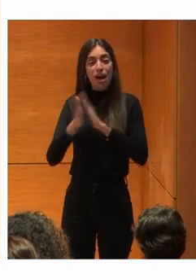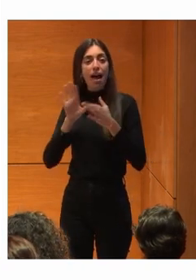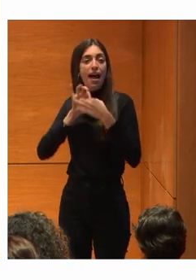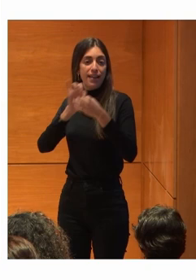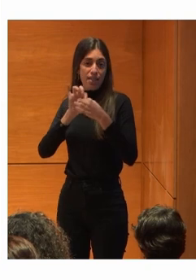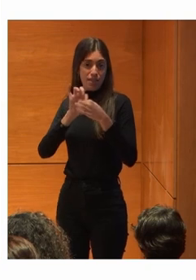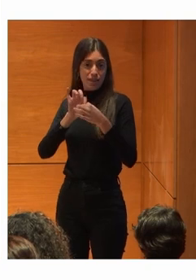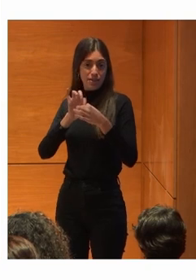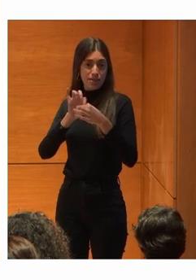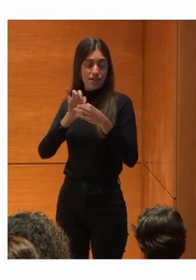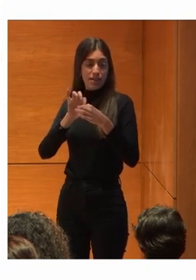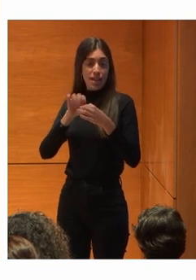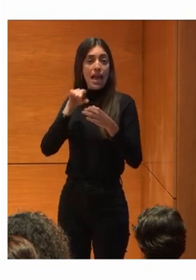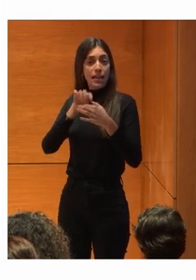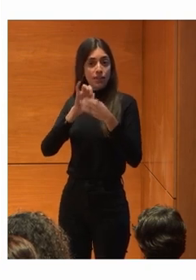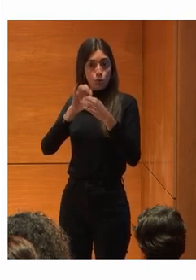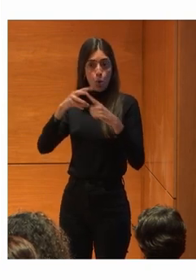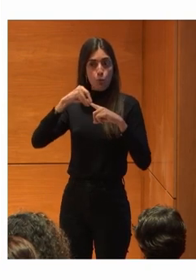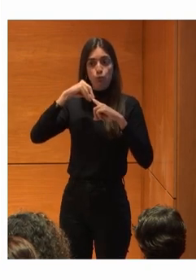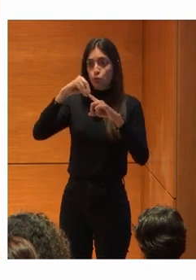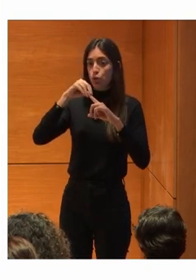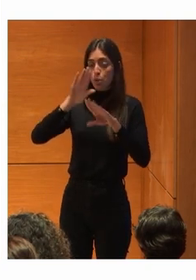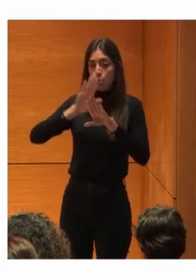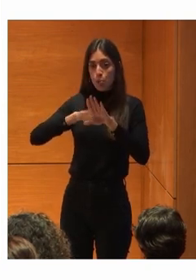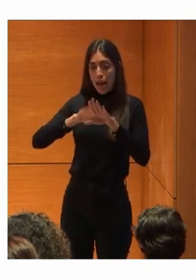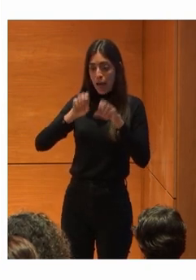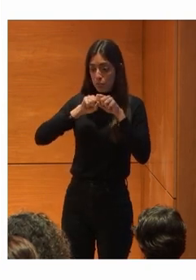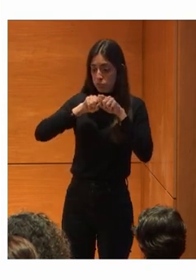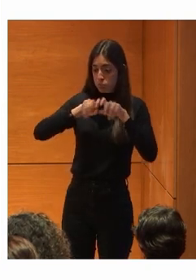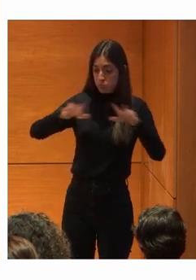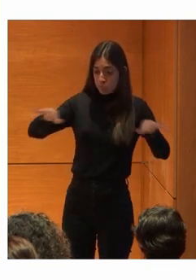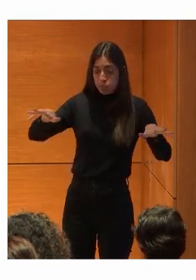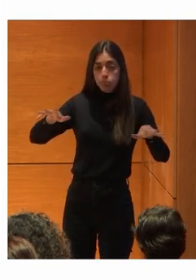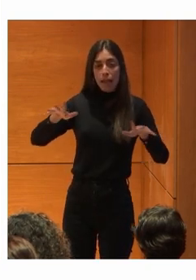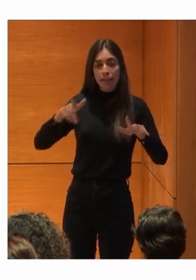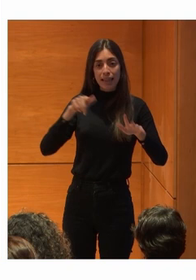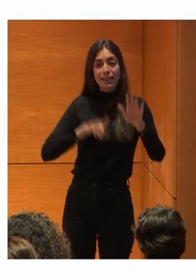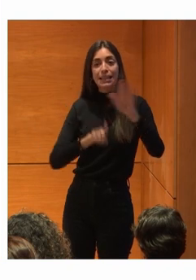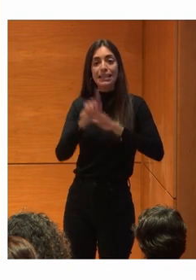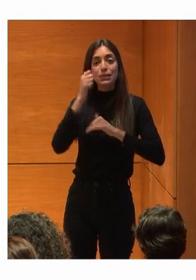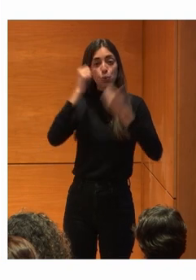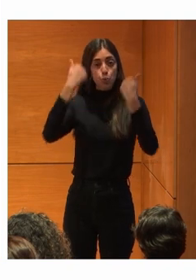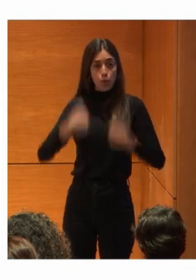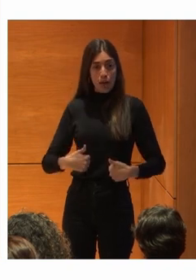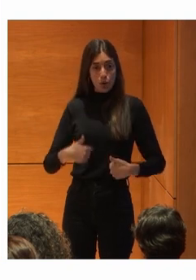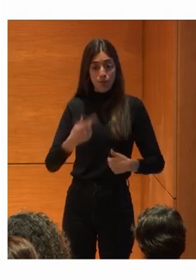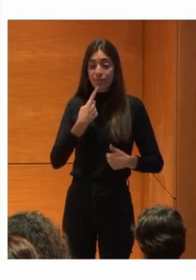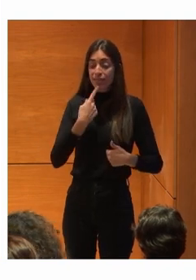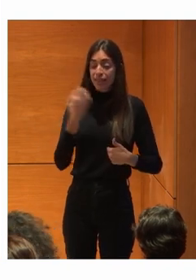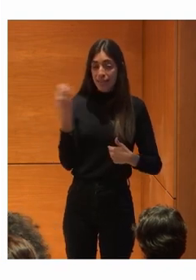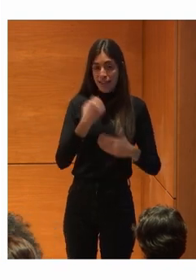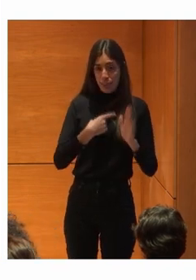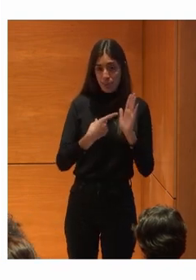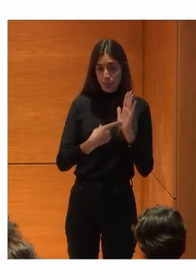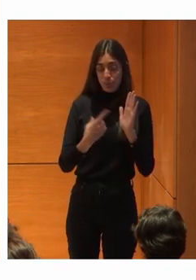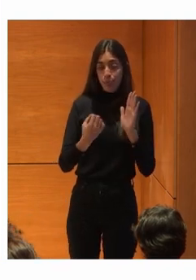Que es uno de los articuladores Del despliegue O del desarrollo humano Dice en ese preámbulo Que no hay ningún